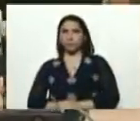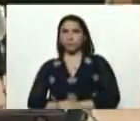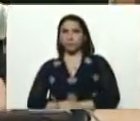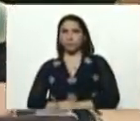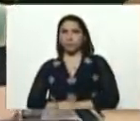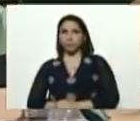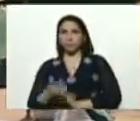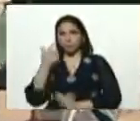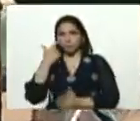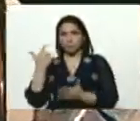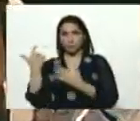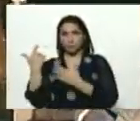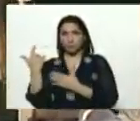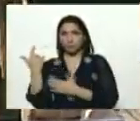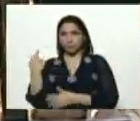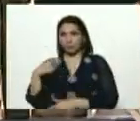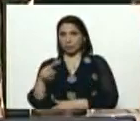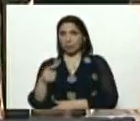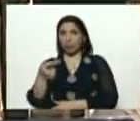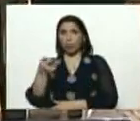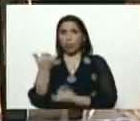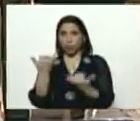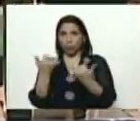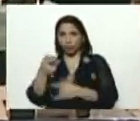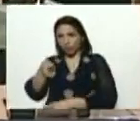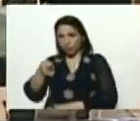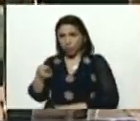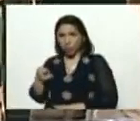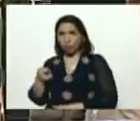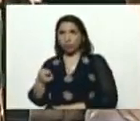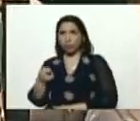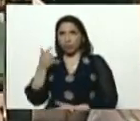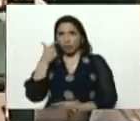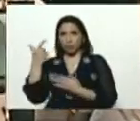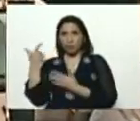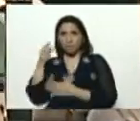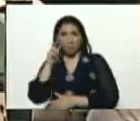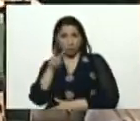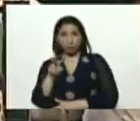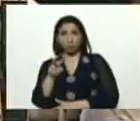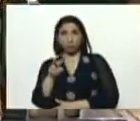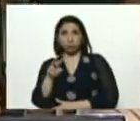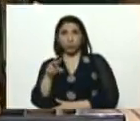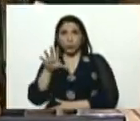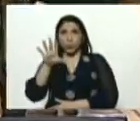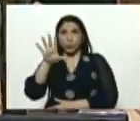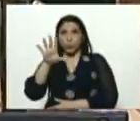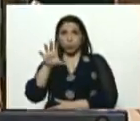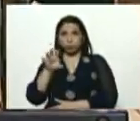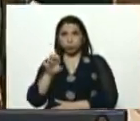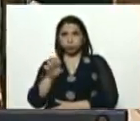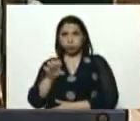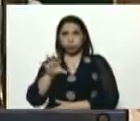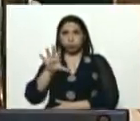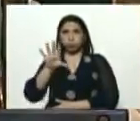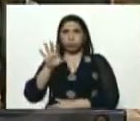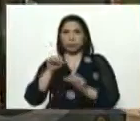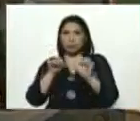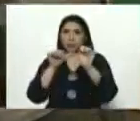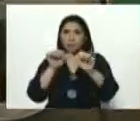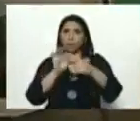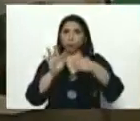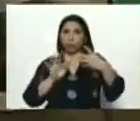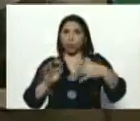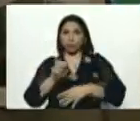atrás, tengo, acabo de desconectarlo, mi comandante jefe y como usted se da cuenta, el respirador pues sigue funcionando de manera